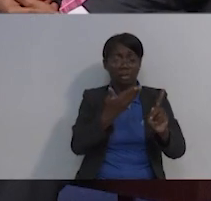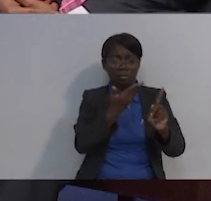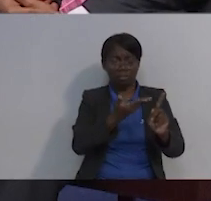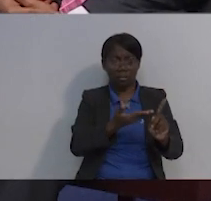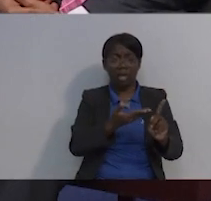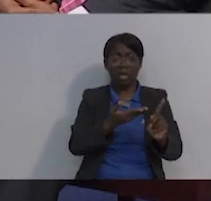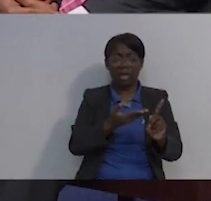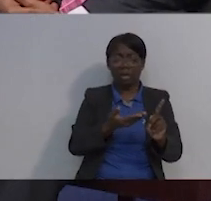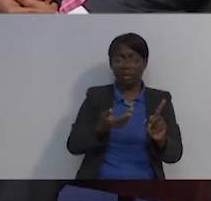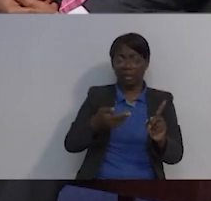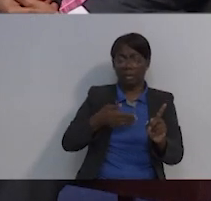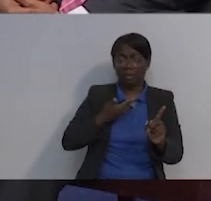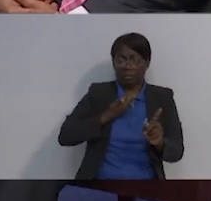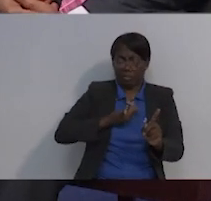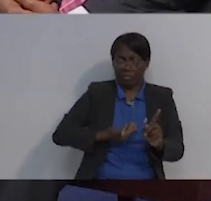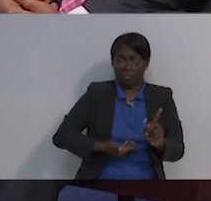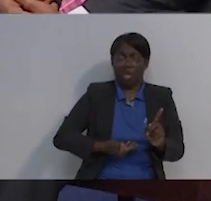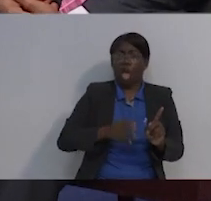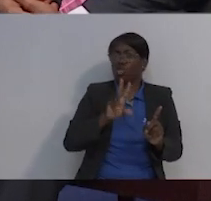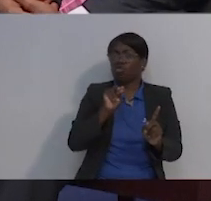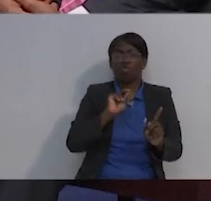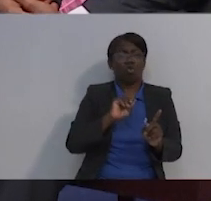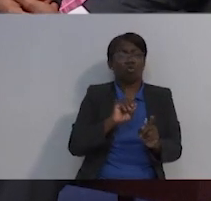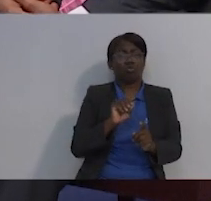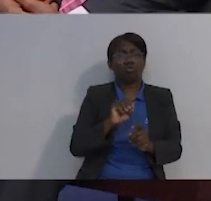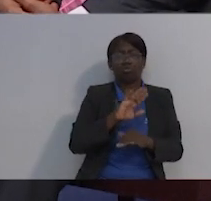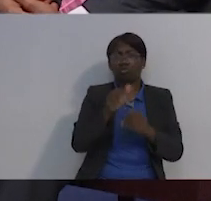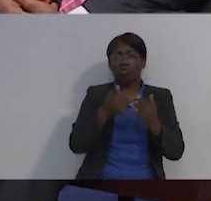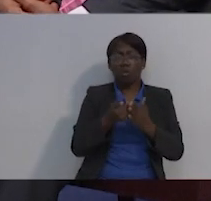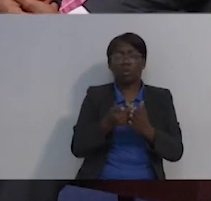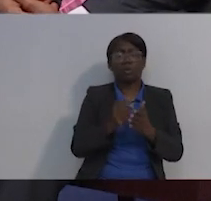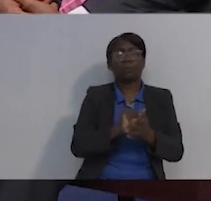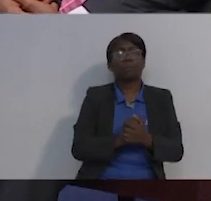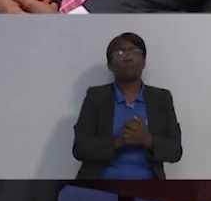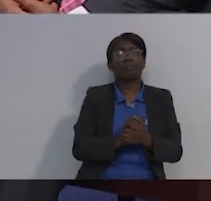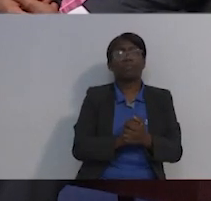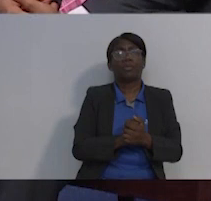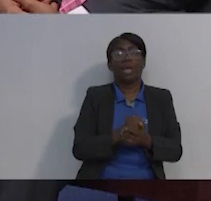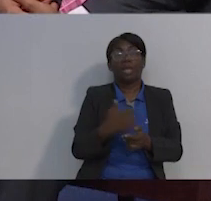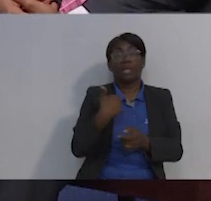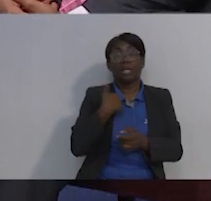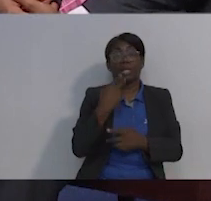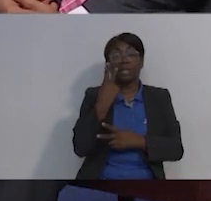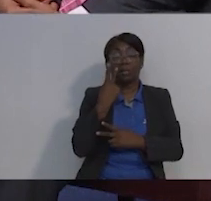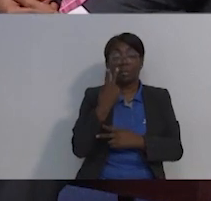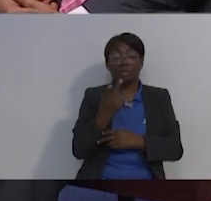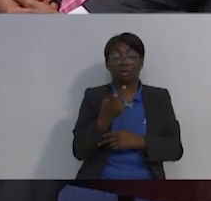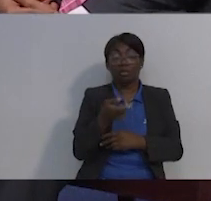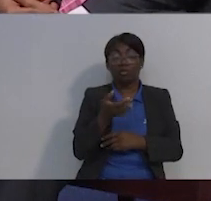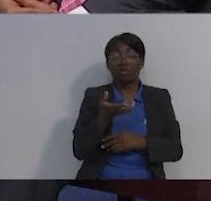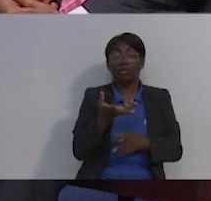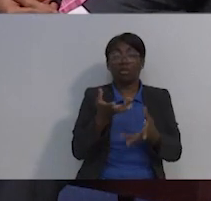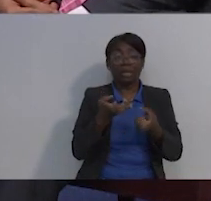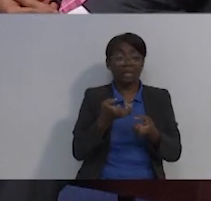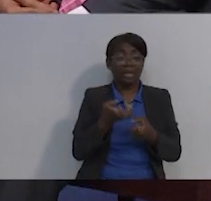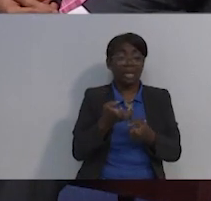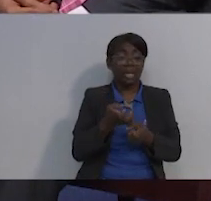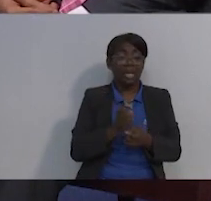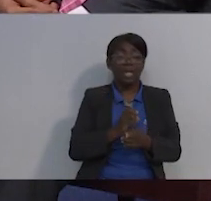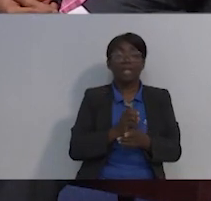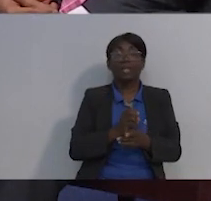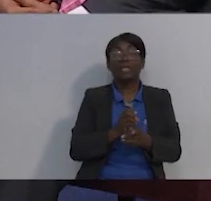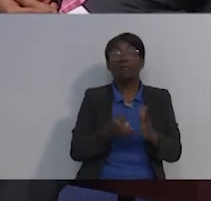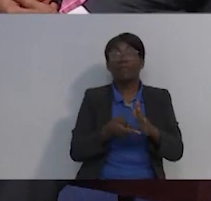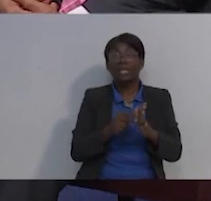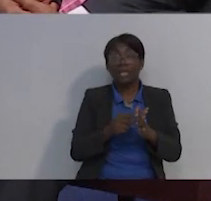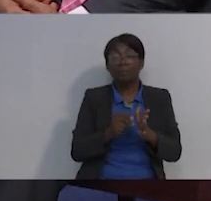es lo que lo identifican muchas veces y no todo el mundo, digamos, tiene esa visión de que eso no es lo